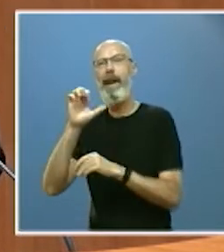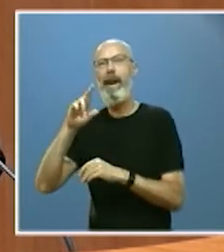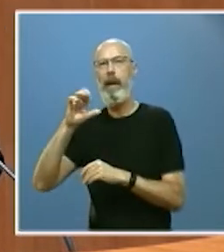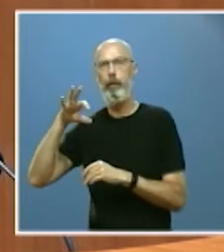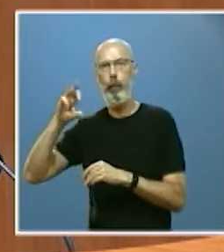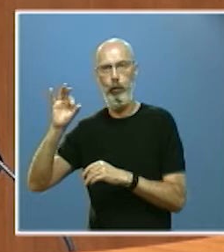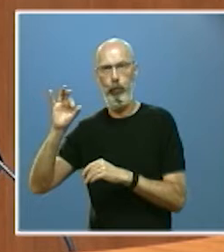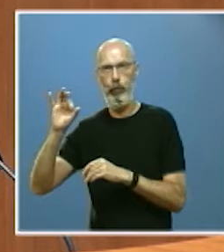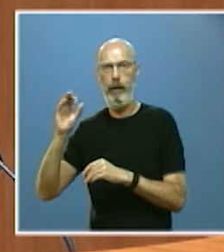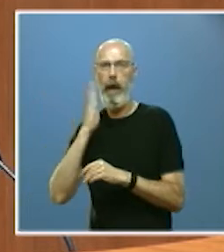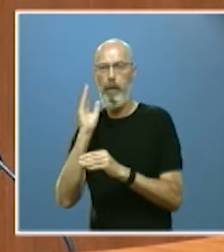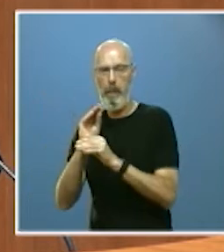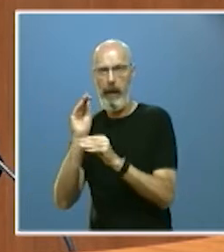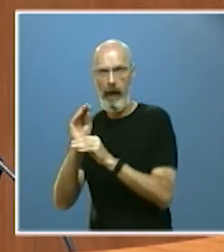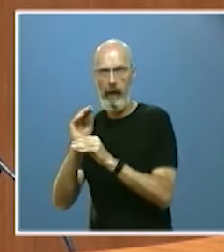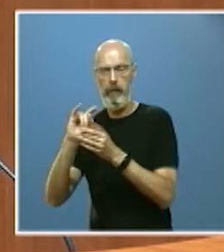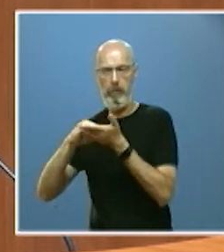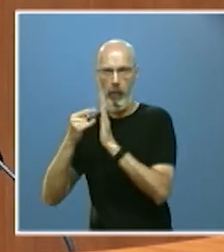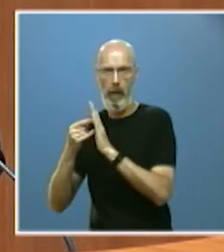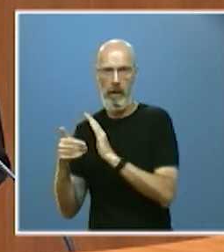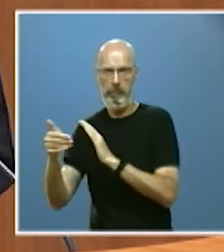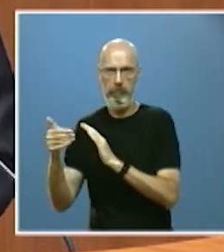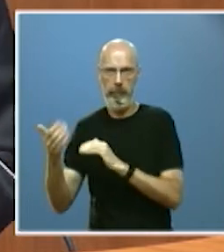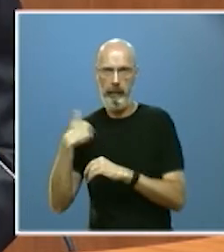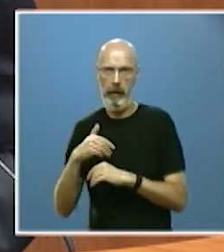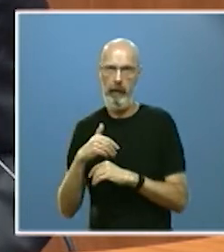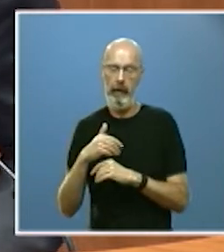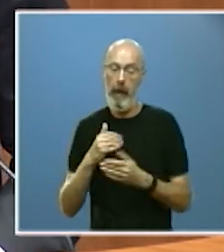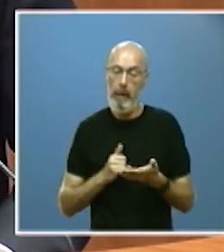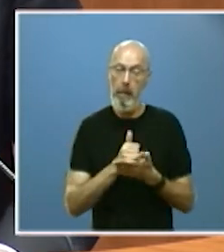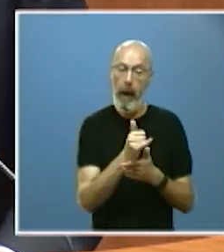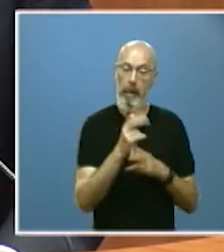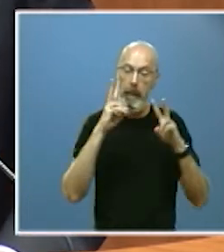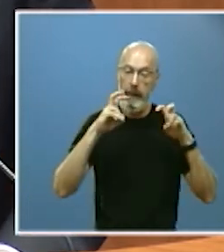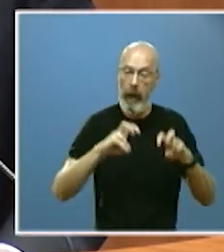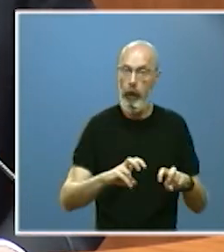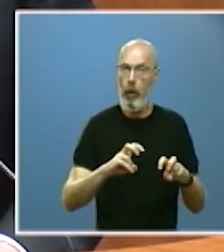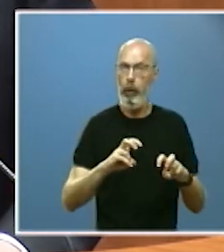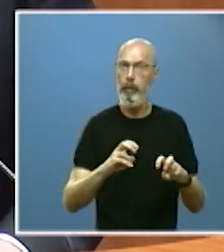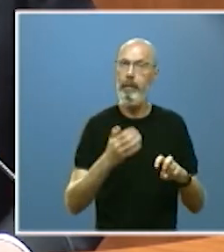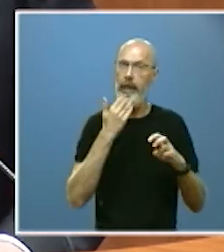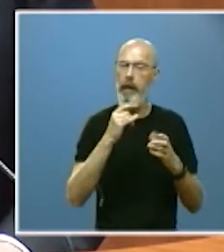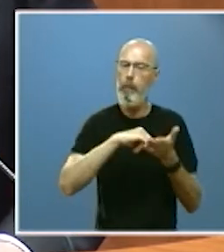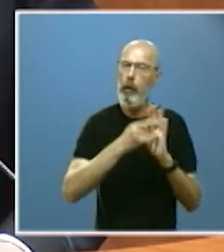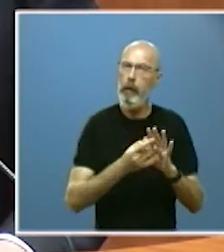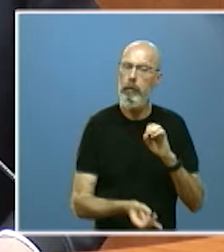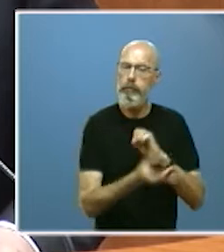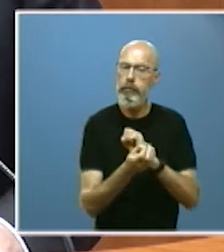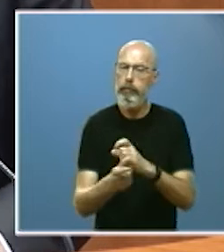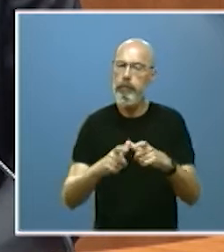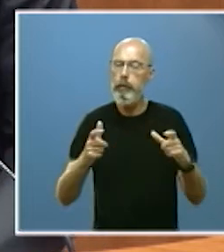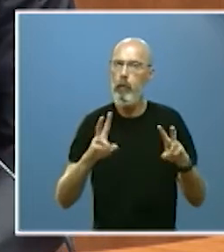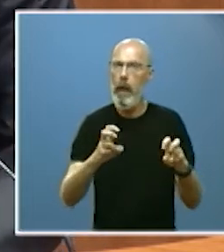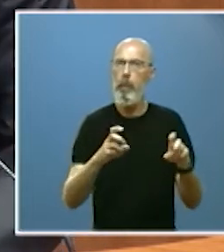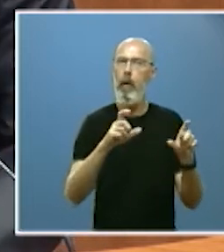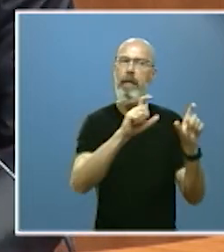Agrobecas. El mapa de investigación que nos está permitiendo aumentar los proyectos los centros con los que colaboramos y las